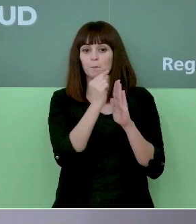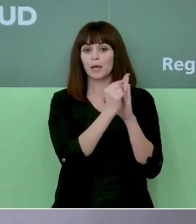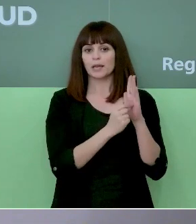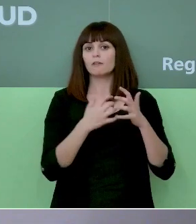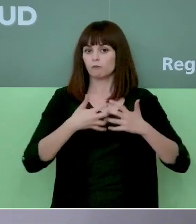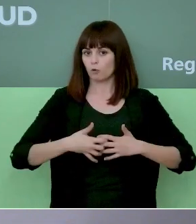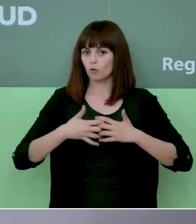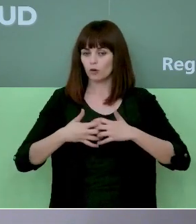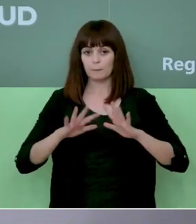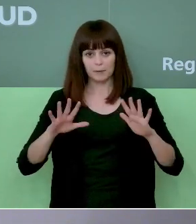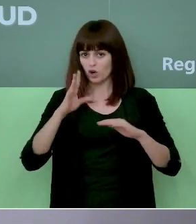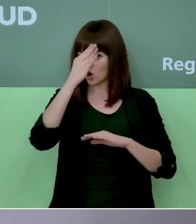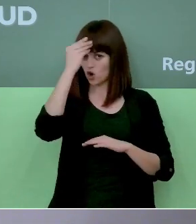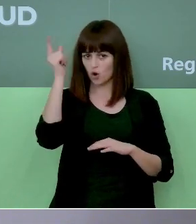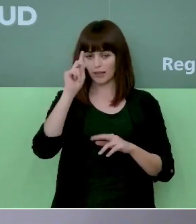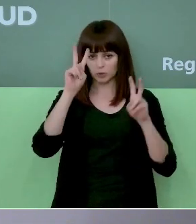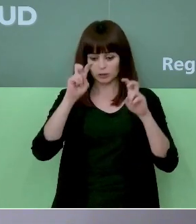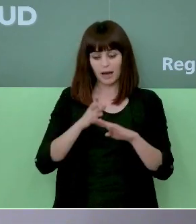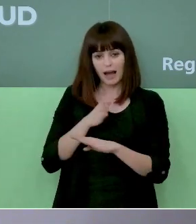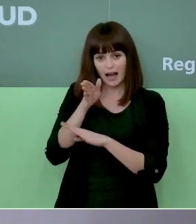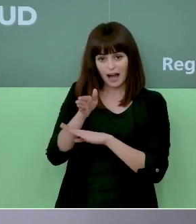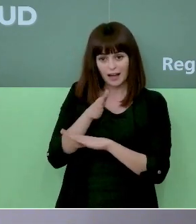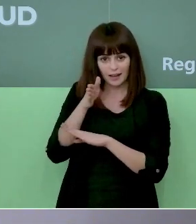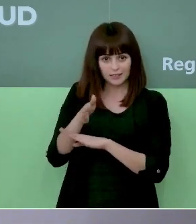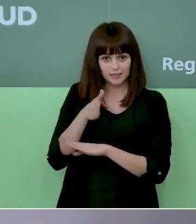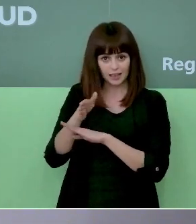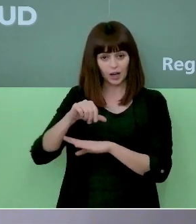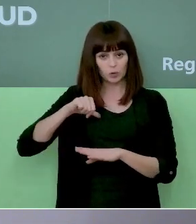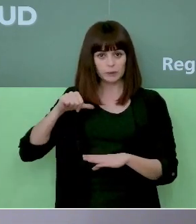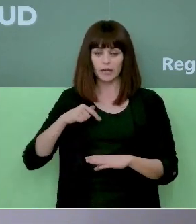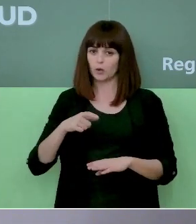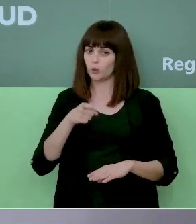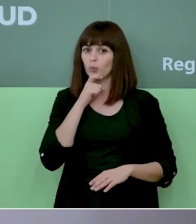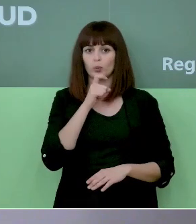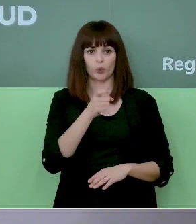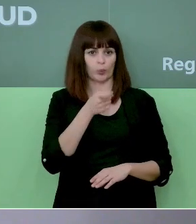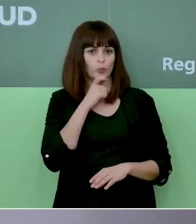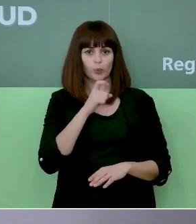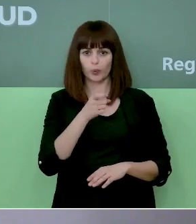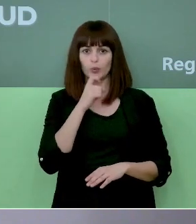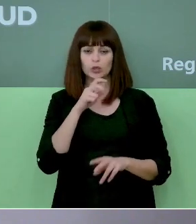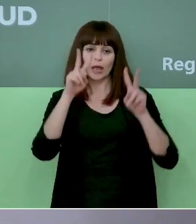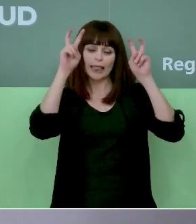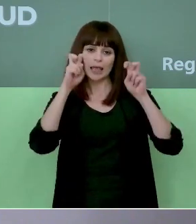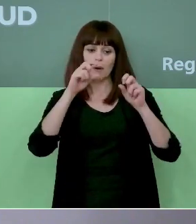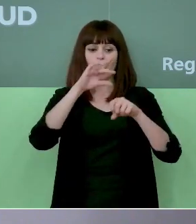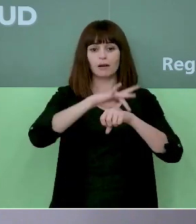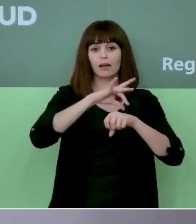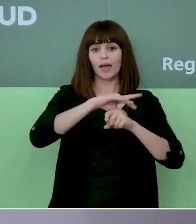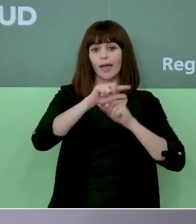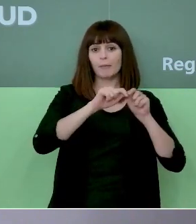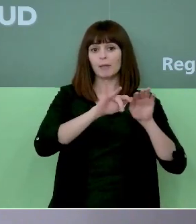pero es que no se nos puede olvidar el tema asistencial y el tema asistencial está muy complicado, con lo cual, ya no es una cuestión epidemiológica únicamente.